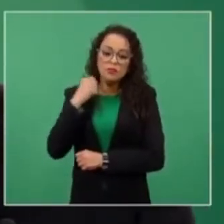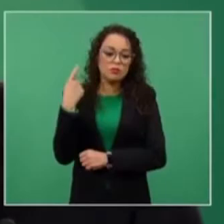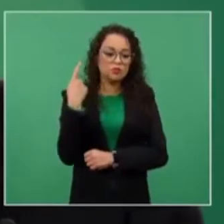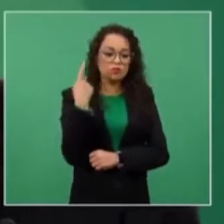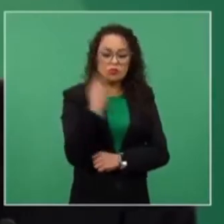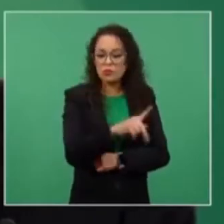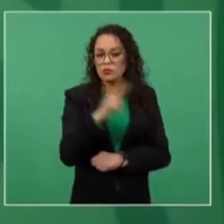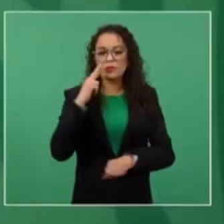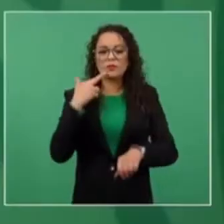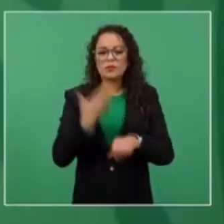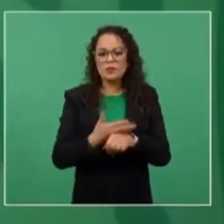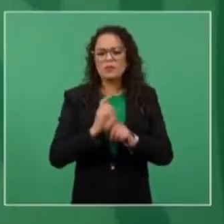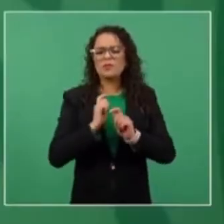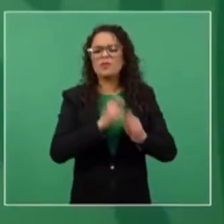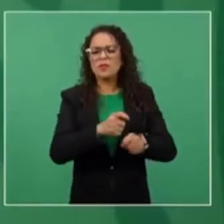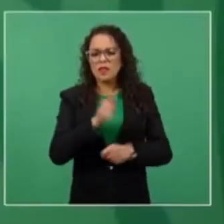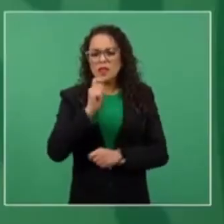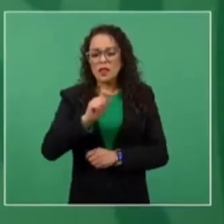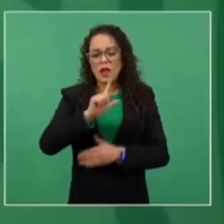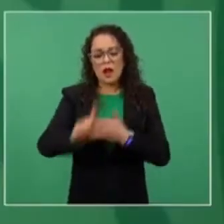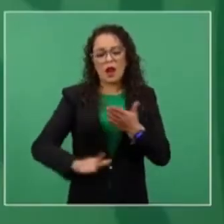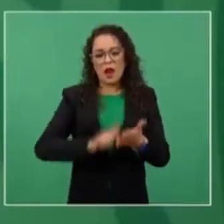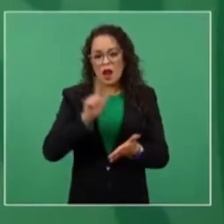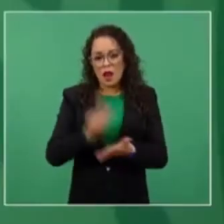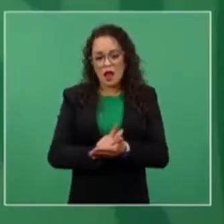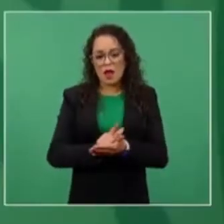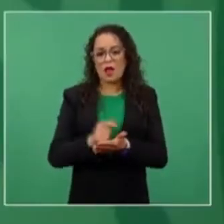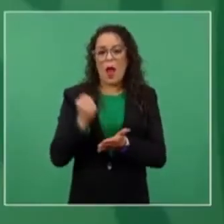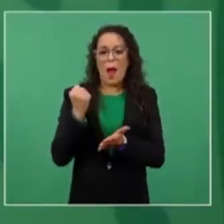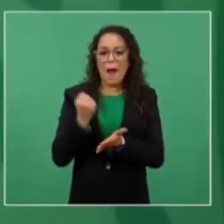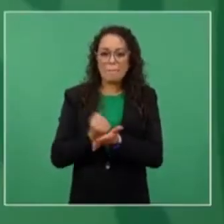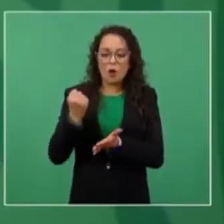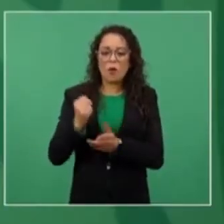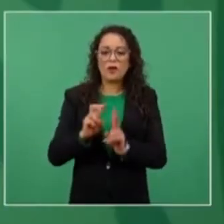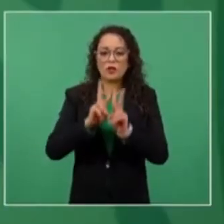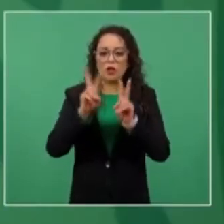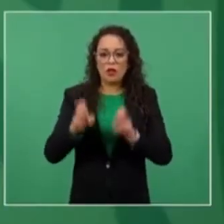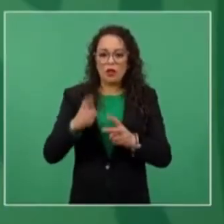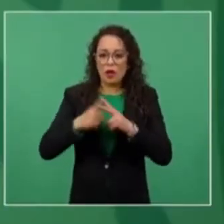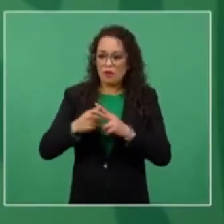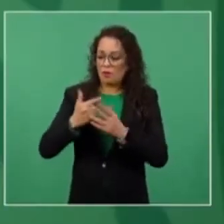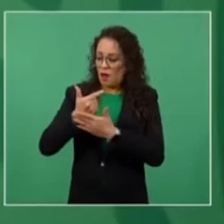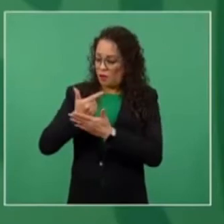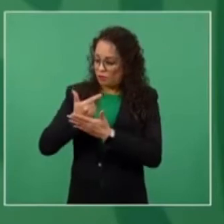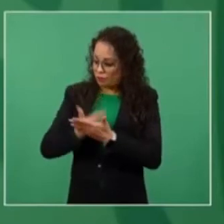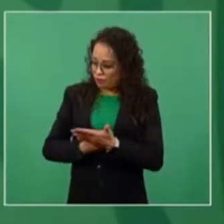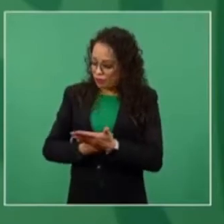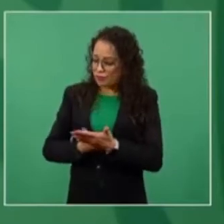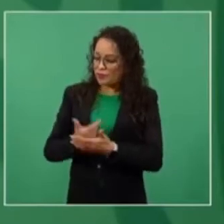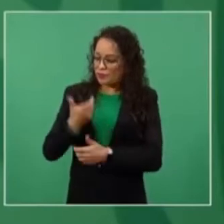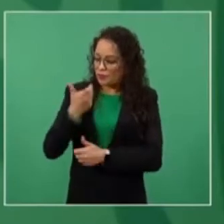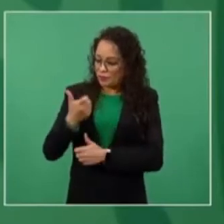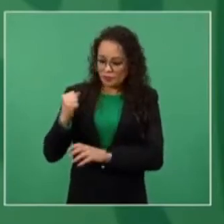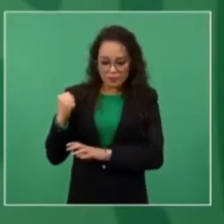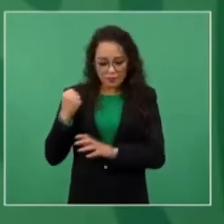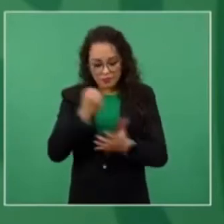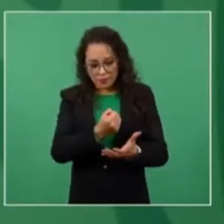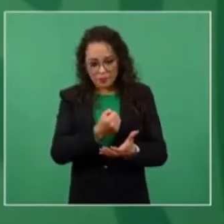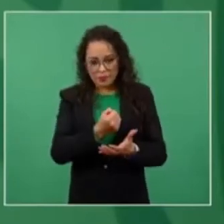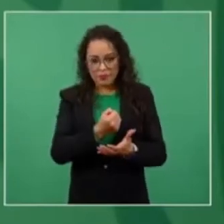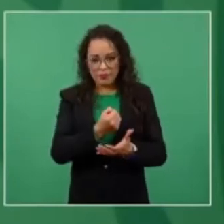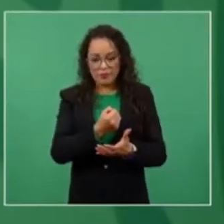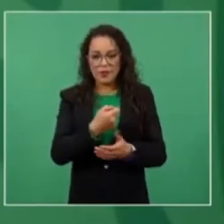la aprobación del presupuesto, pero no el ejercicio del presupuesto, eso es del